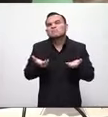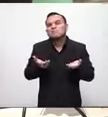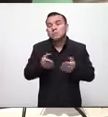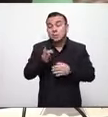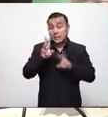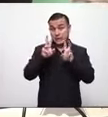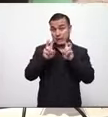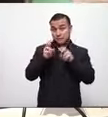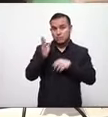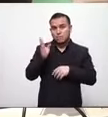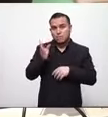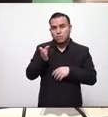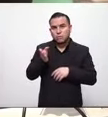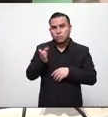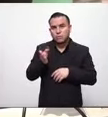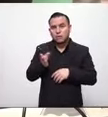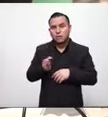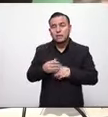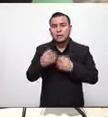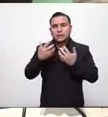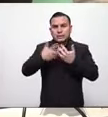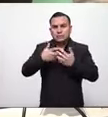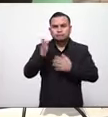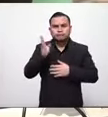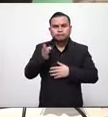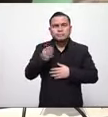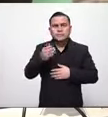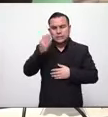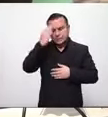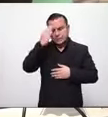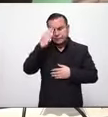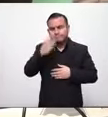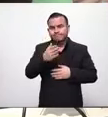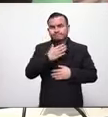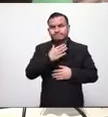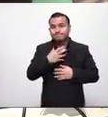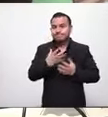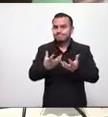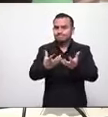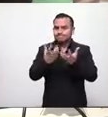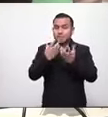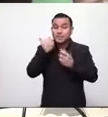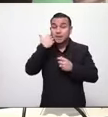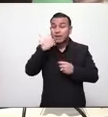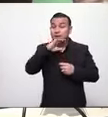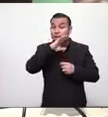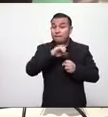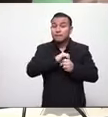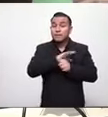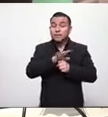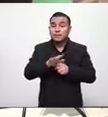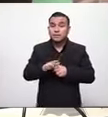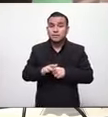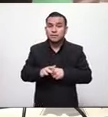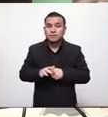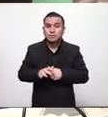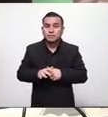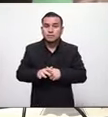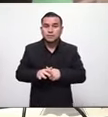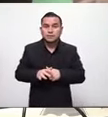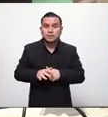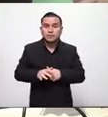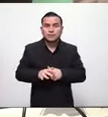tema del transporte del transporte público que sabemos que ahí es donde hay posibilidad de tener un foco